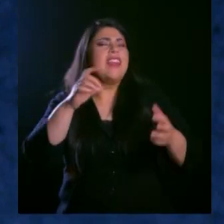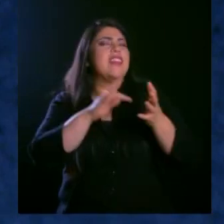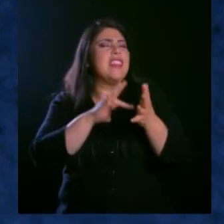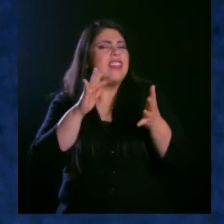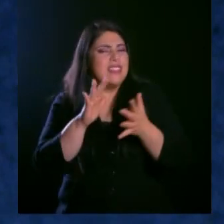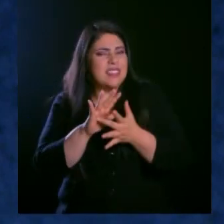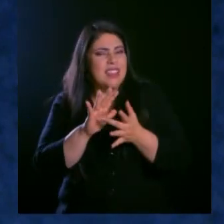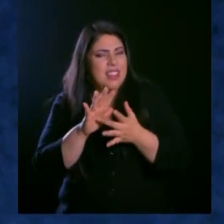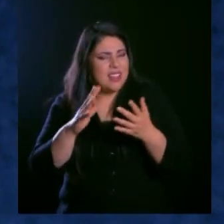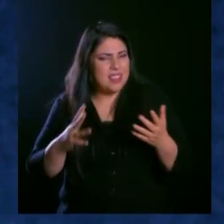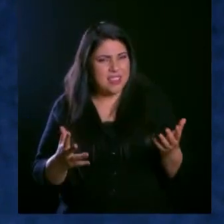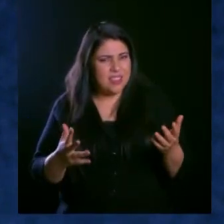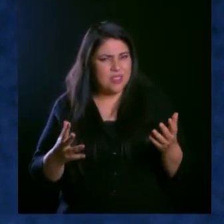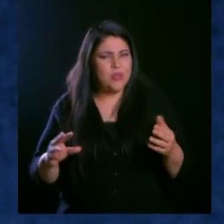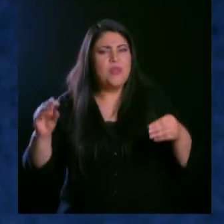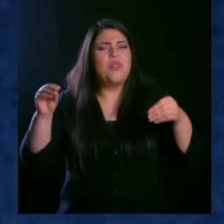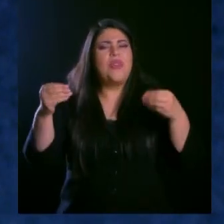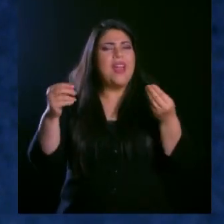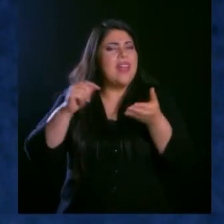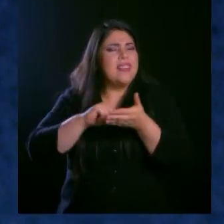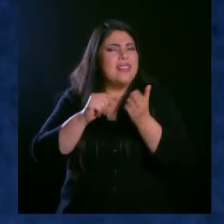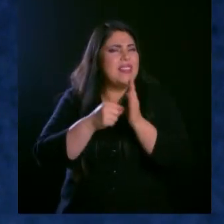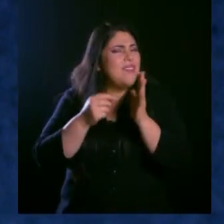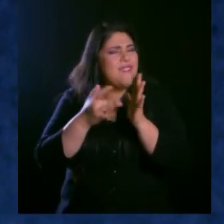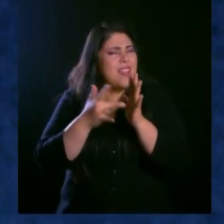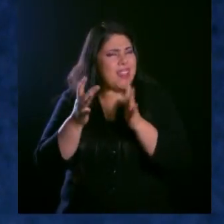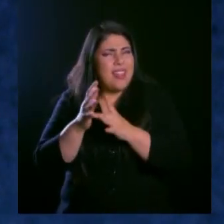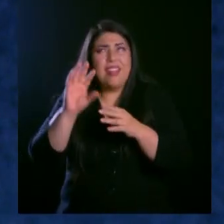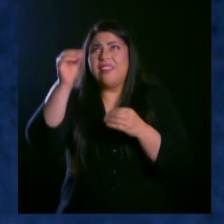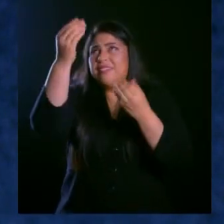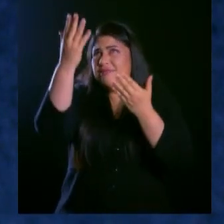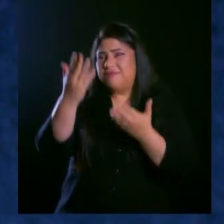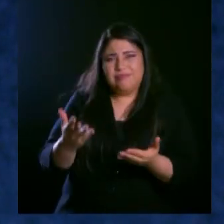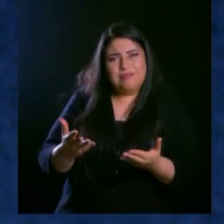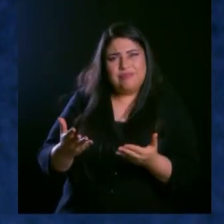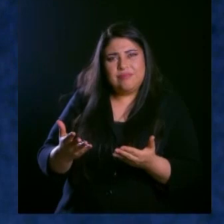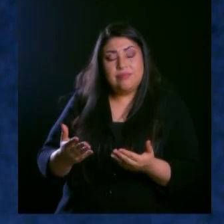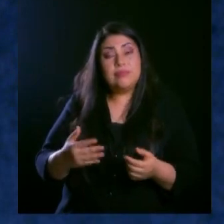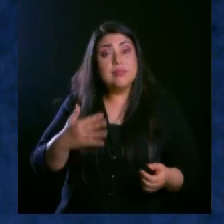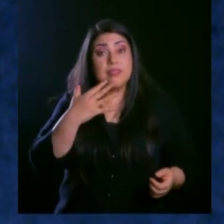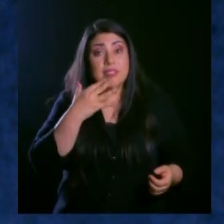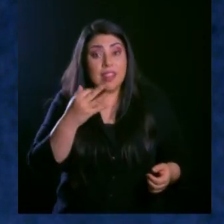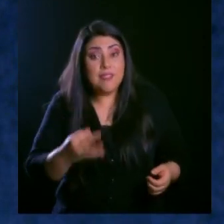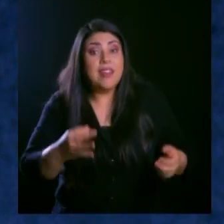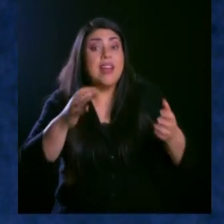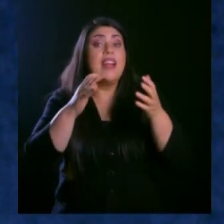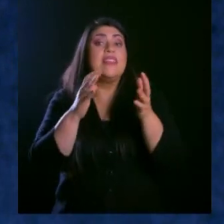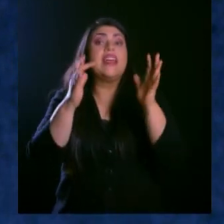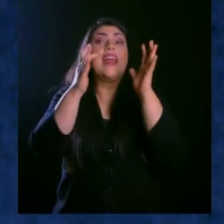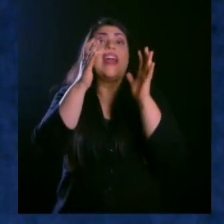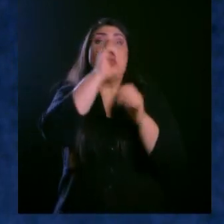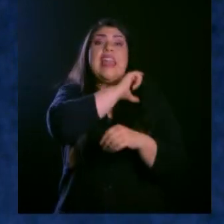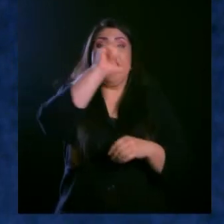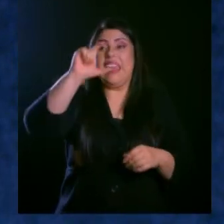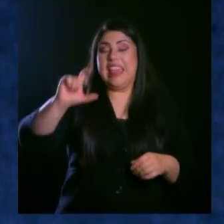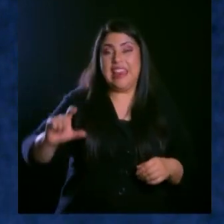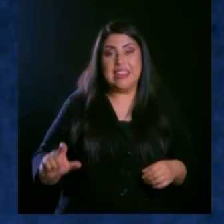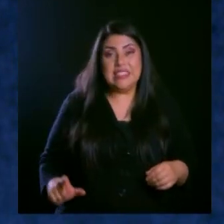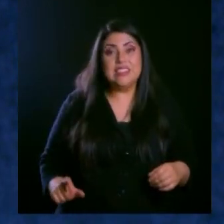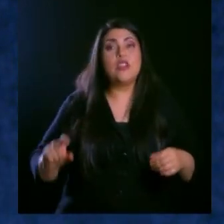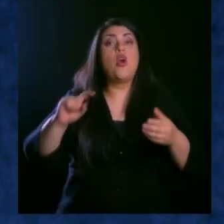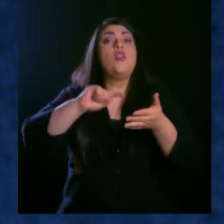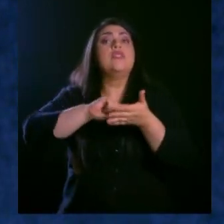qué es Cristo? ¿Qué significa Cristo? La verdad significa el ungido. Cristo,